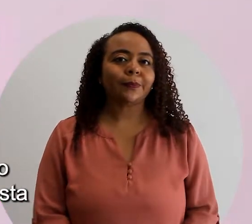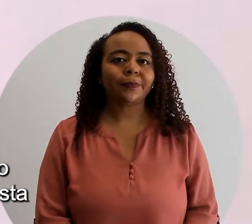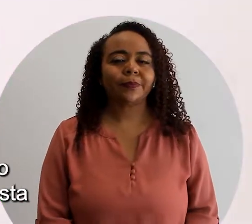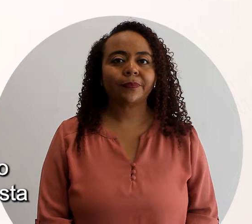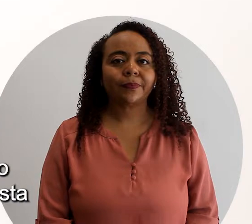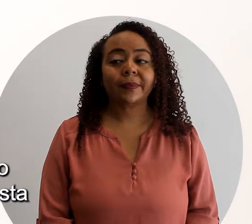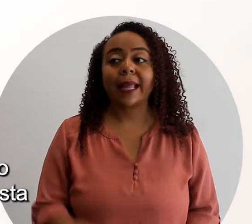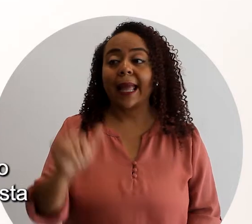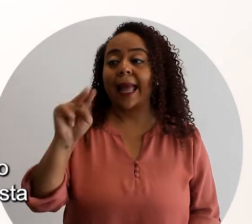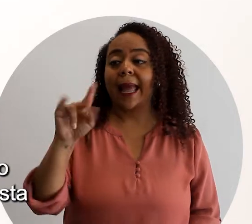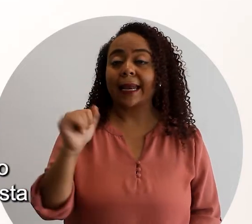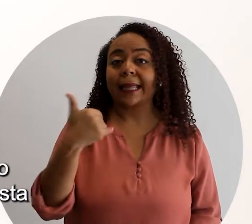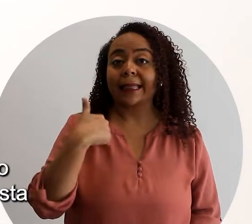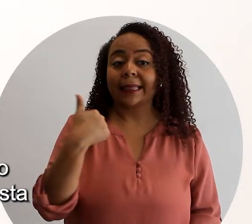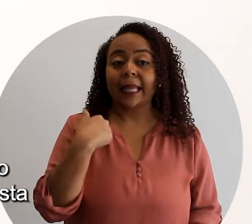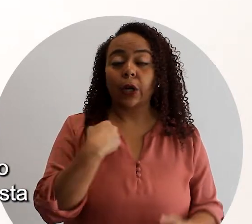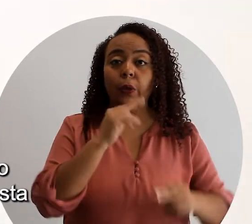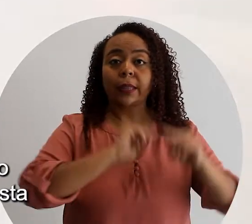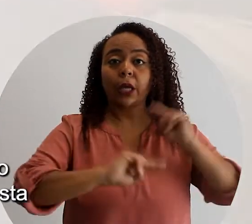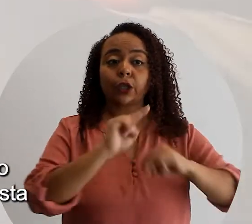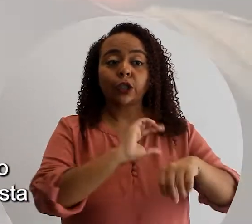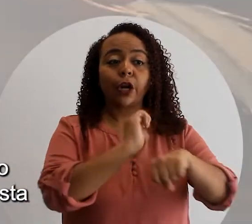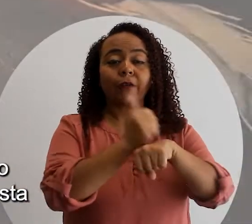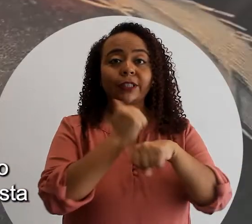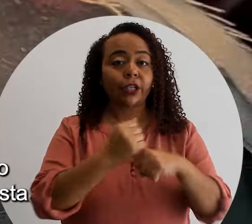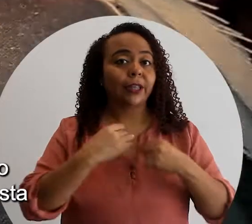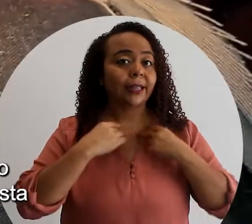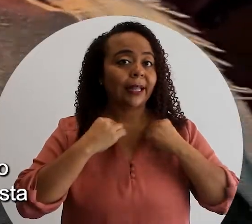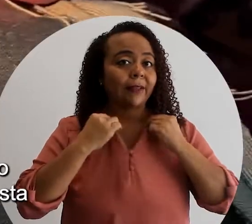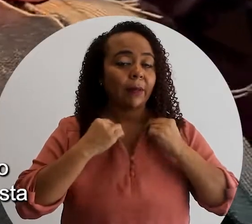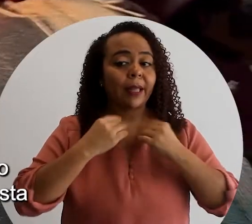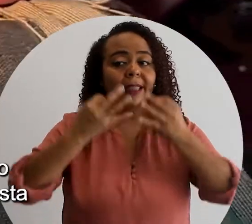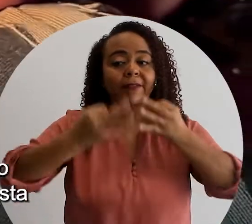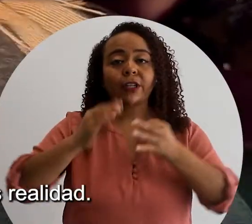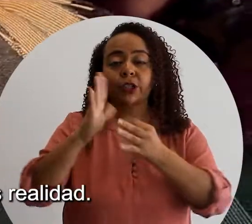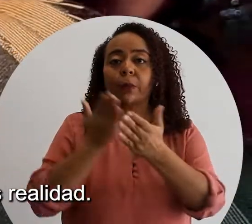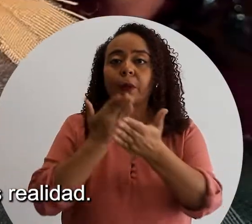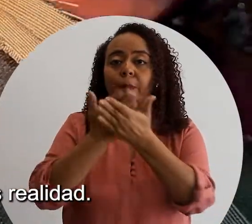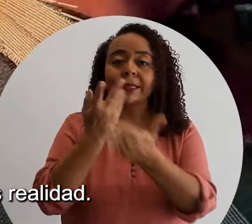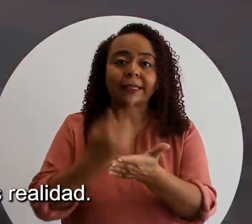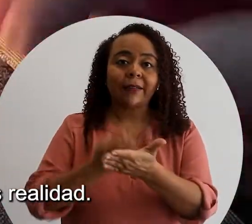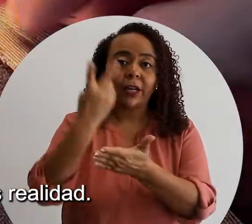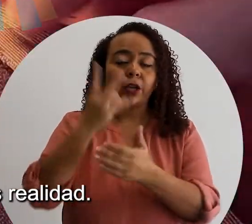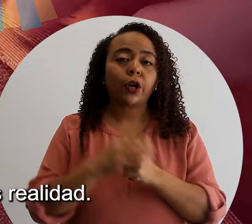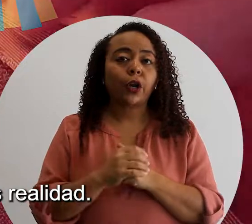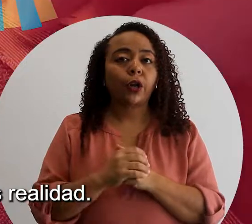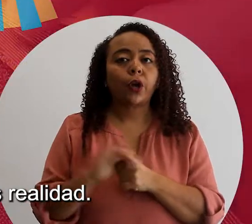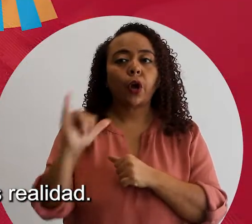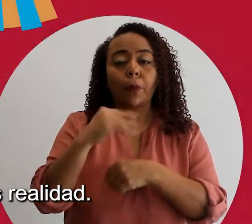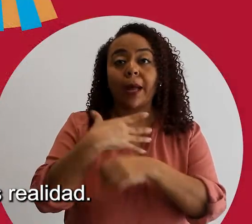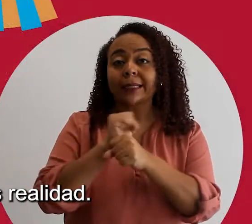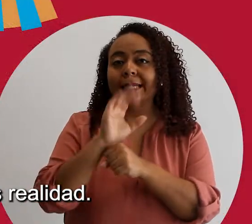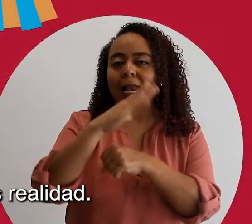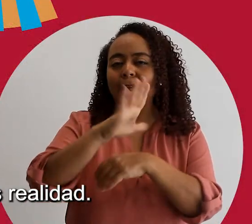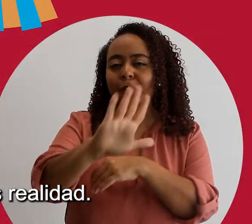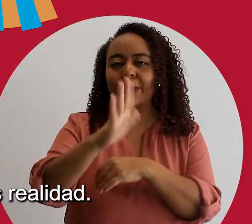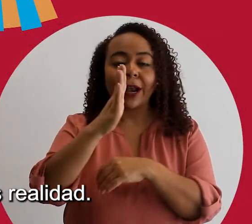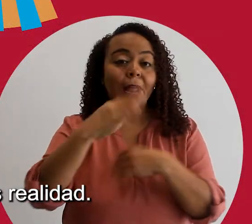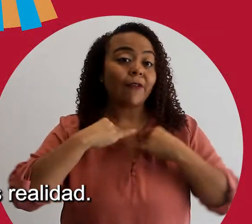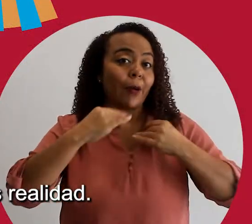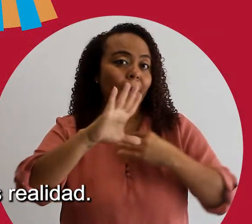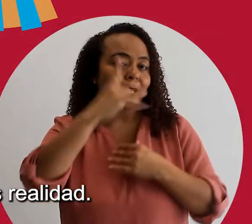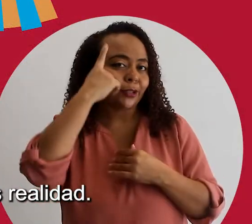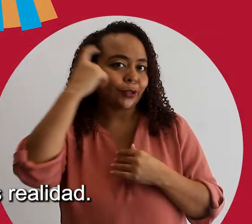Ana por su lado, quien tiene un negocio de confección de ropa definió su propuesta de valor como ¿Hacemos la ropa de sus sueños